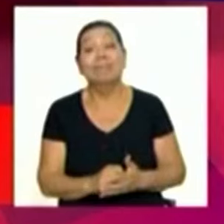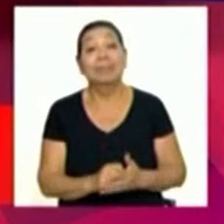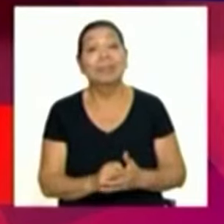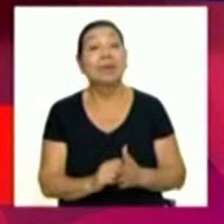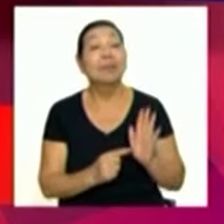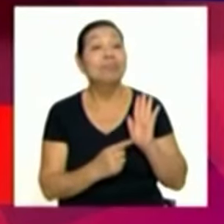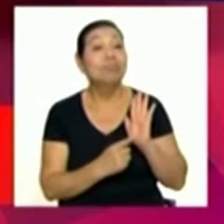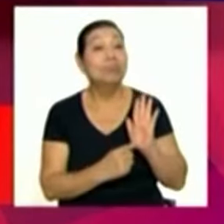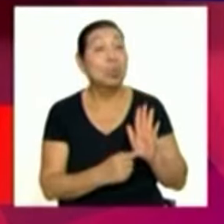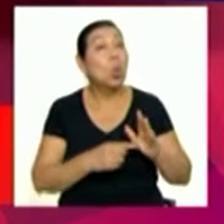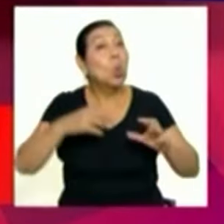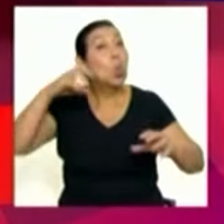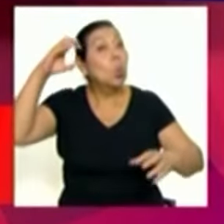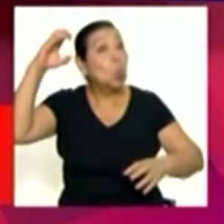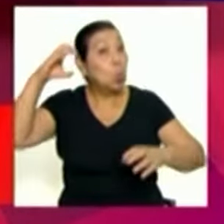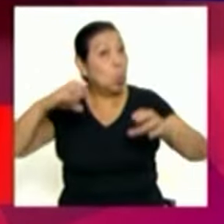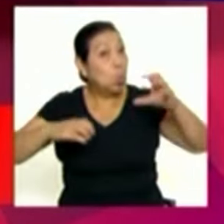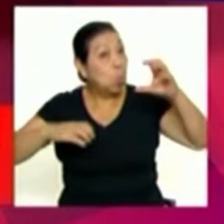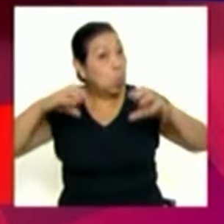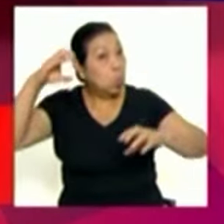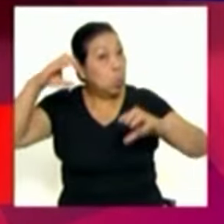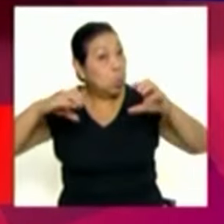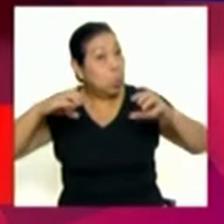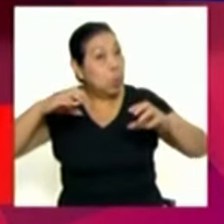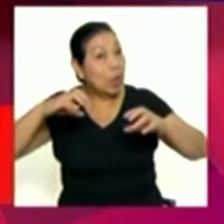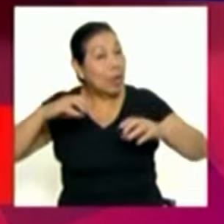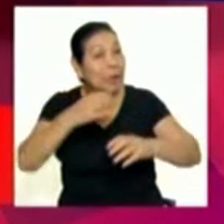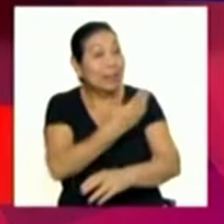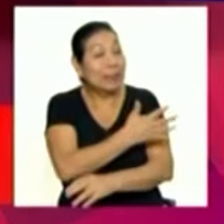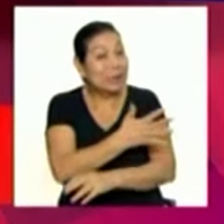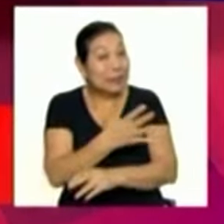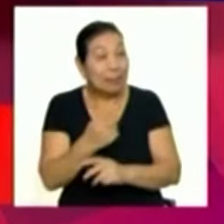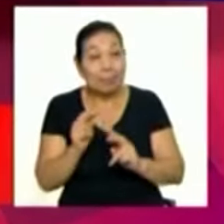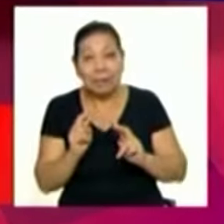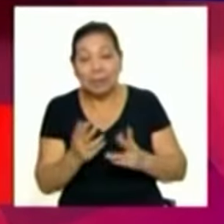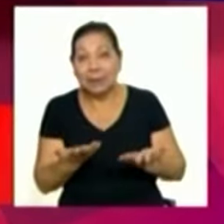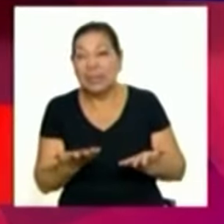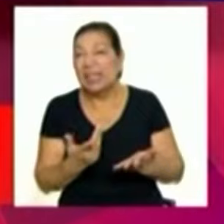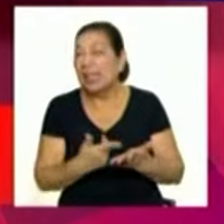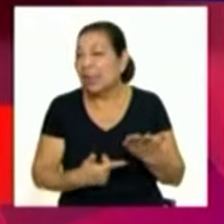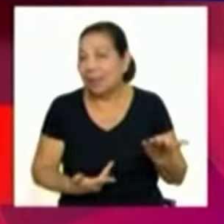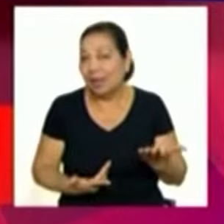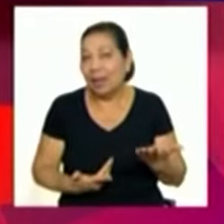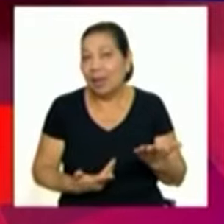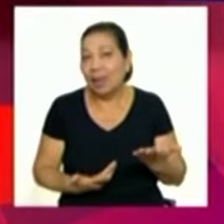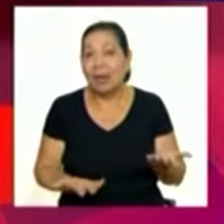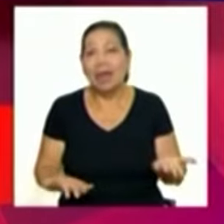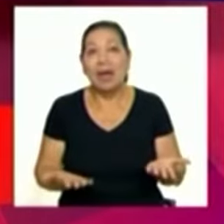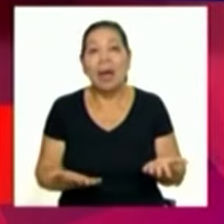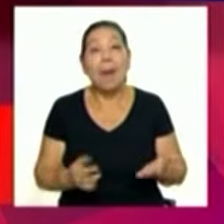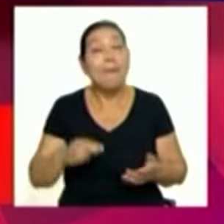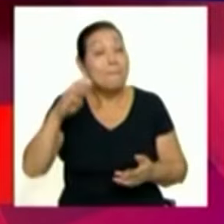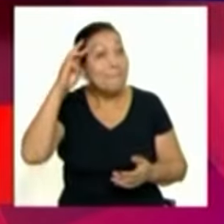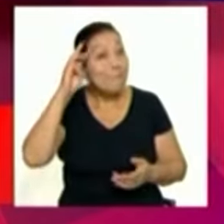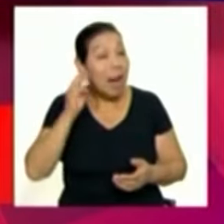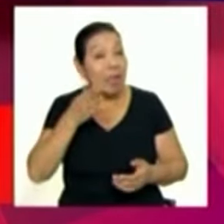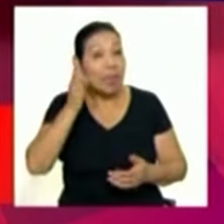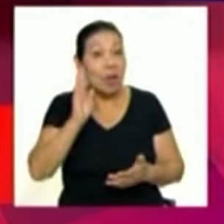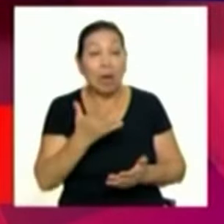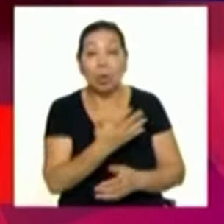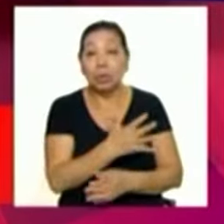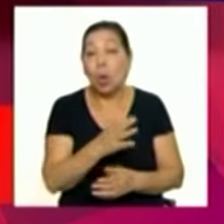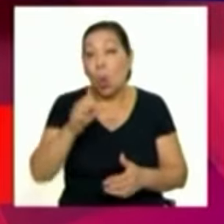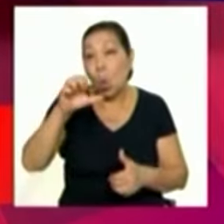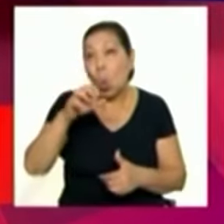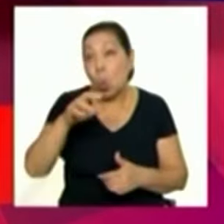hoy se están presentando lluvias en la zona de la selva sur. Estamos hablando de lo que es el departamento de Madre de Dios, la selva